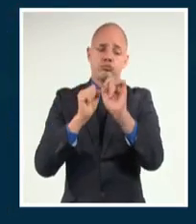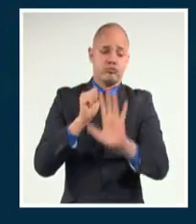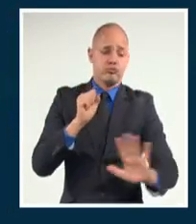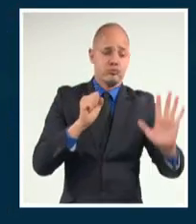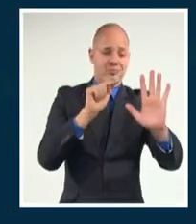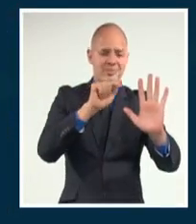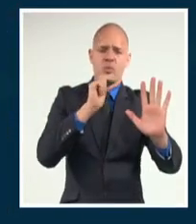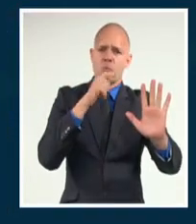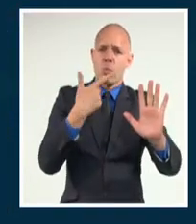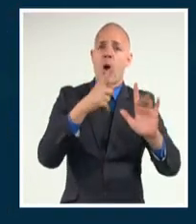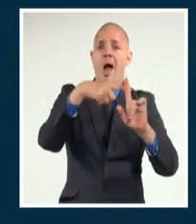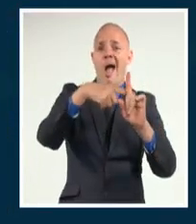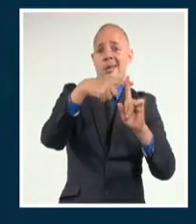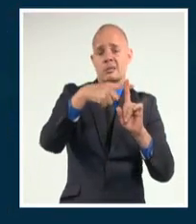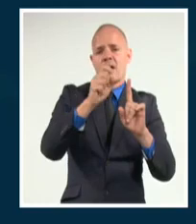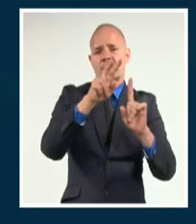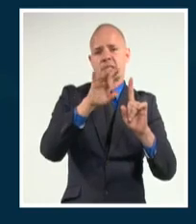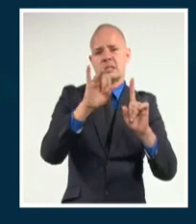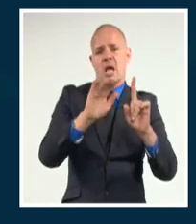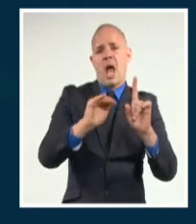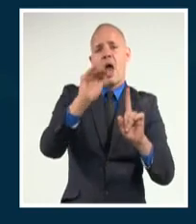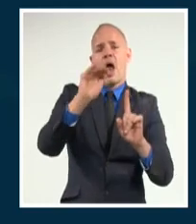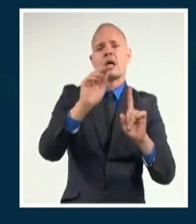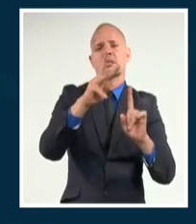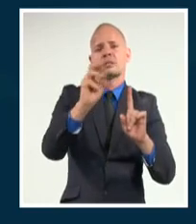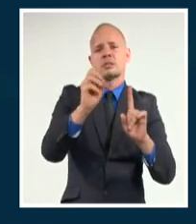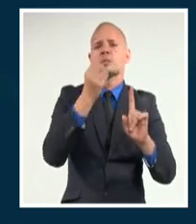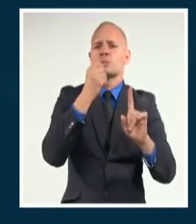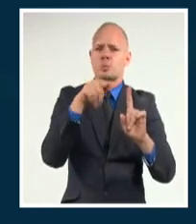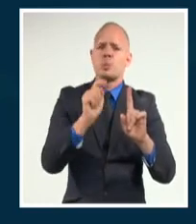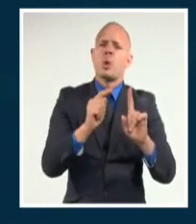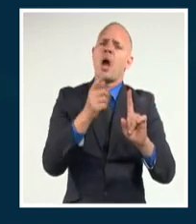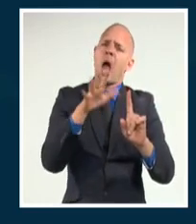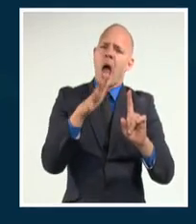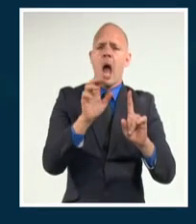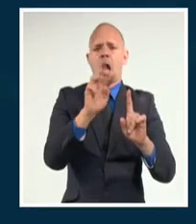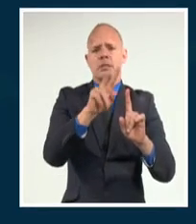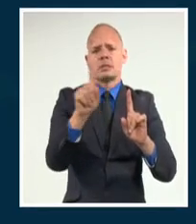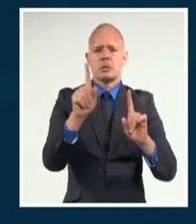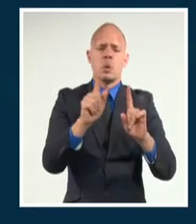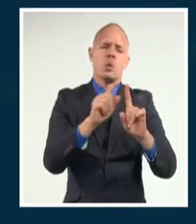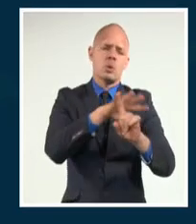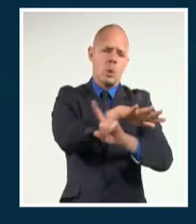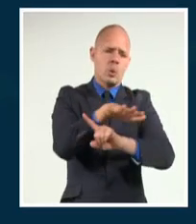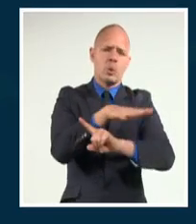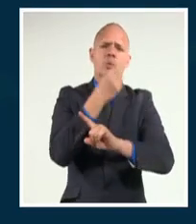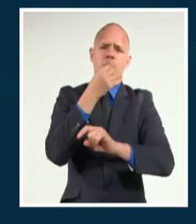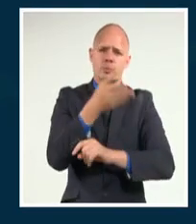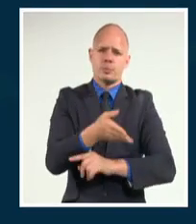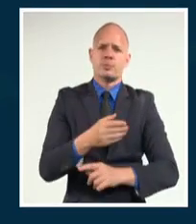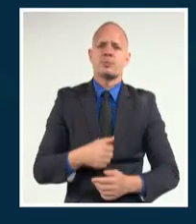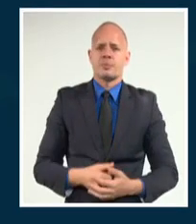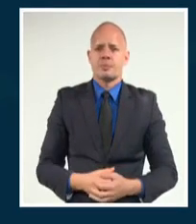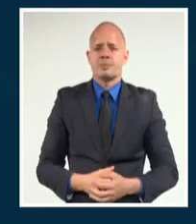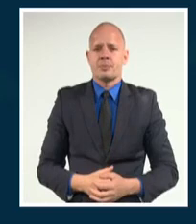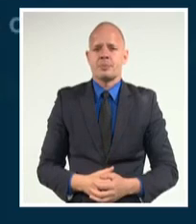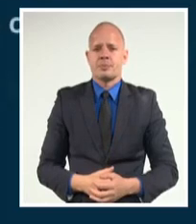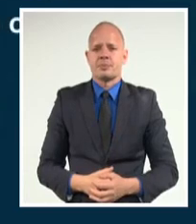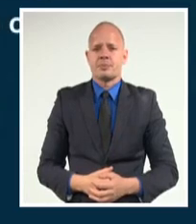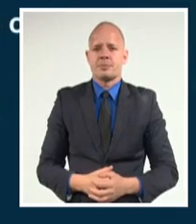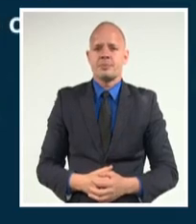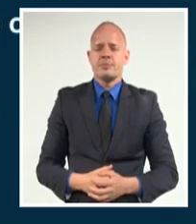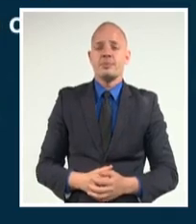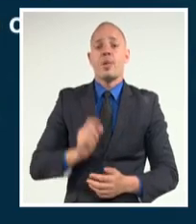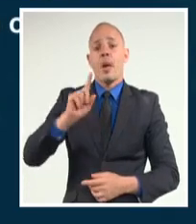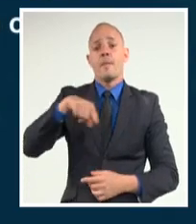estarán entre 27 y hasta 30 grados Celsius. Llegará a 31 grados Celsius en algunas localidades del sur oriental. Los